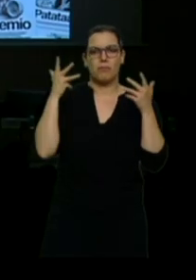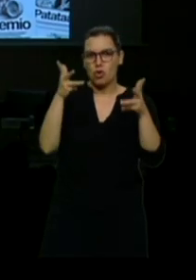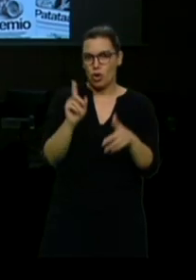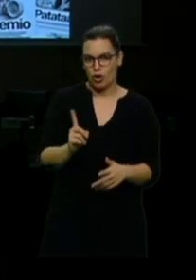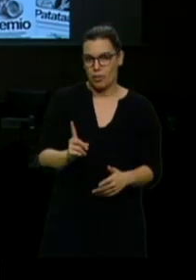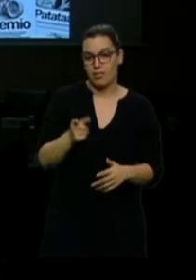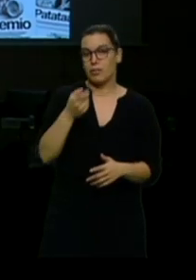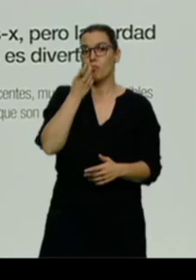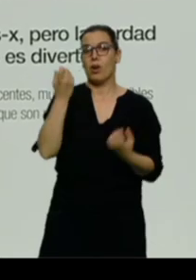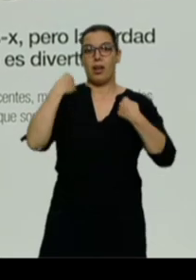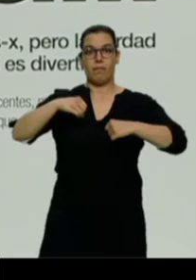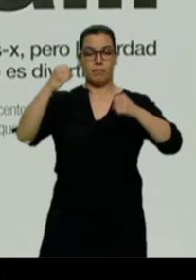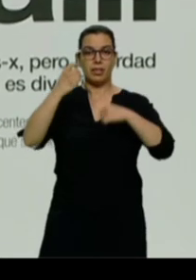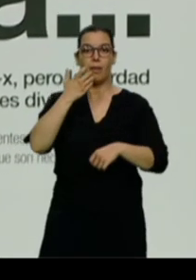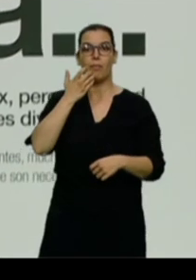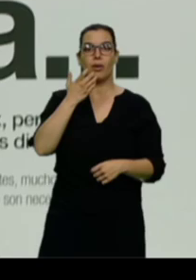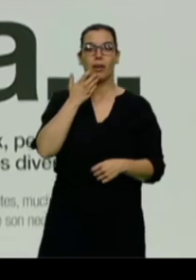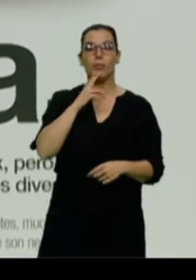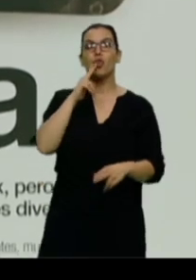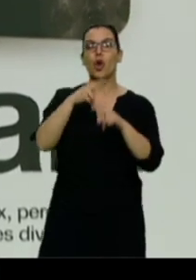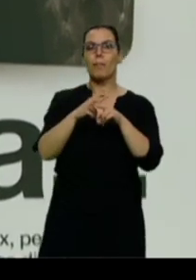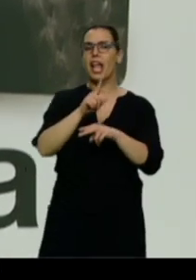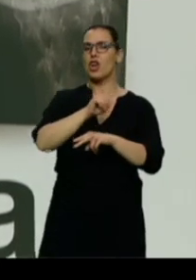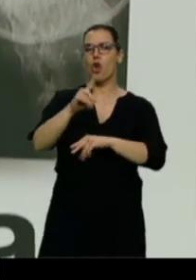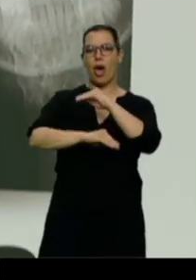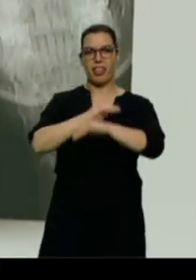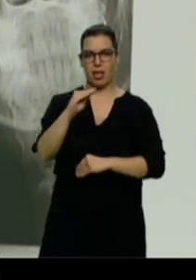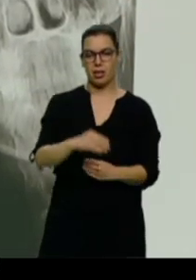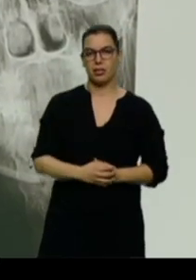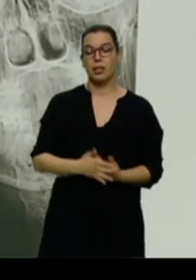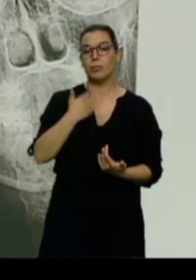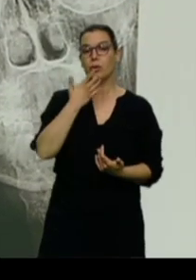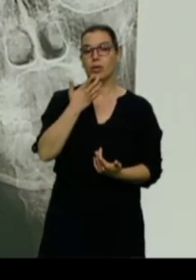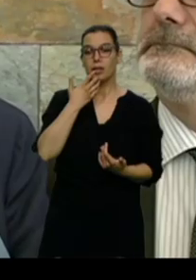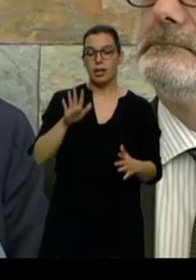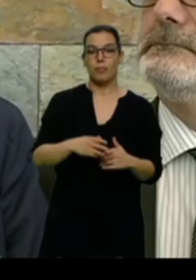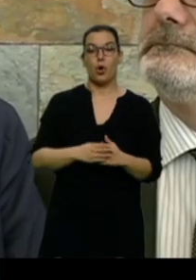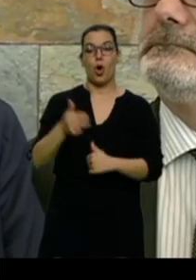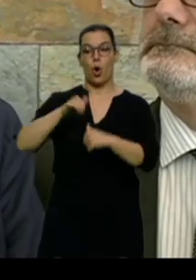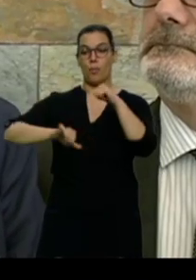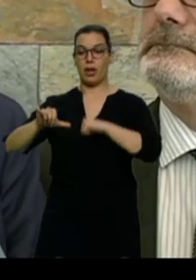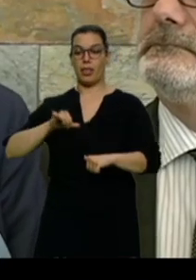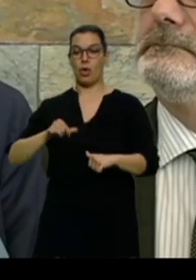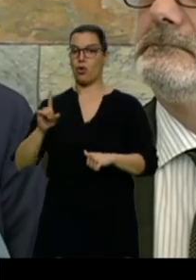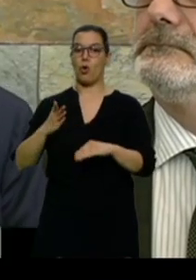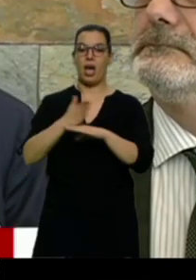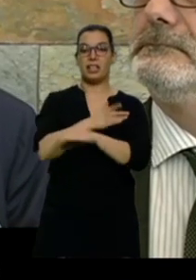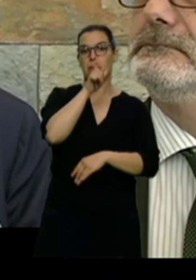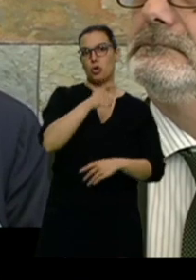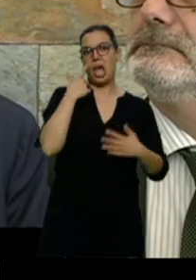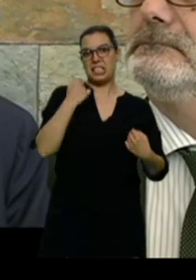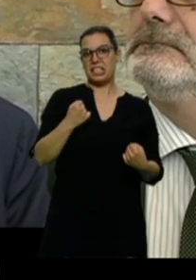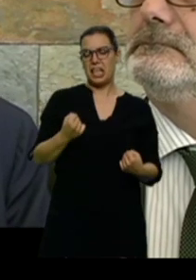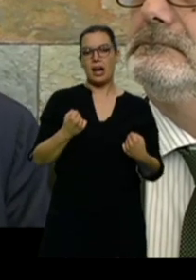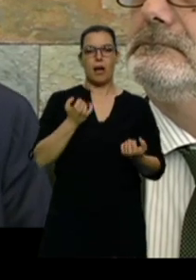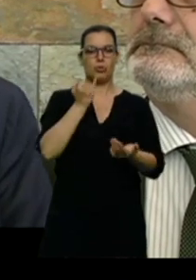prácticas denominadas no hacer. Por ejemplo, no realizar en el preoperatorio de un paciente sano pruebas de imagen, radiografía de